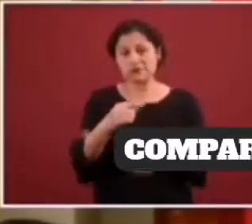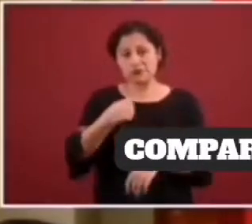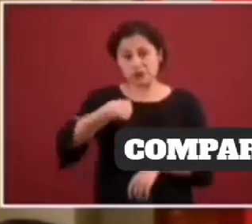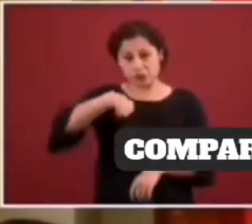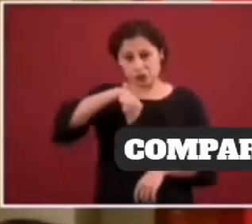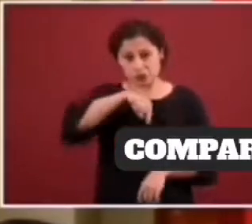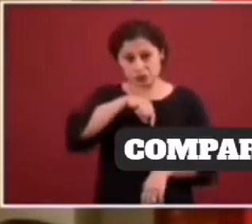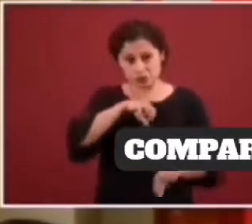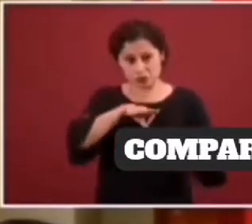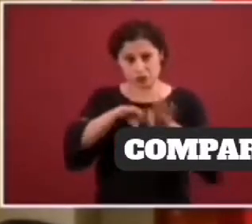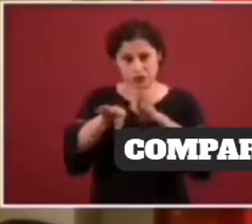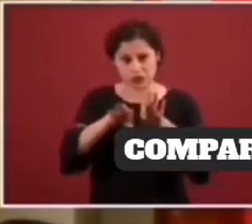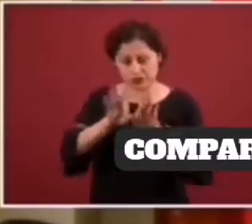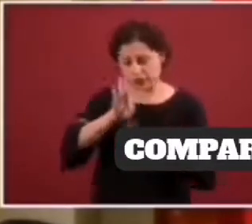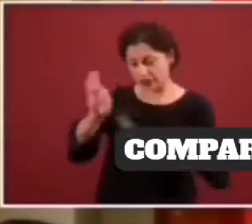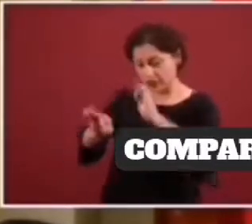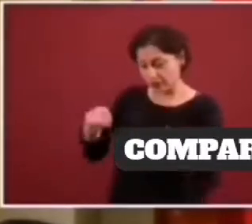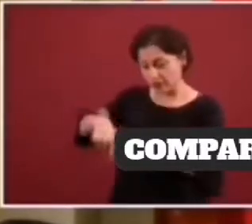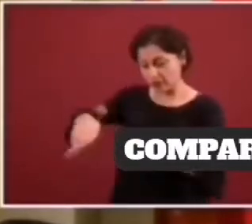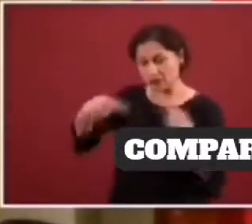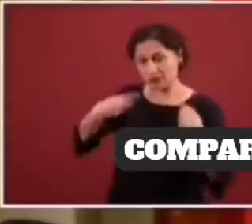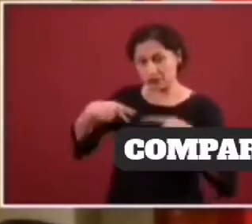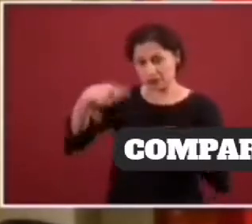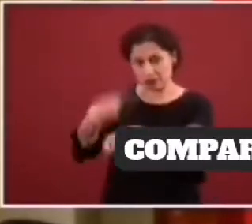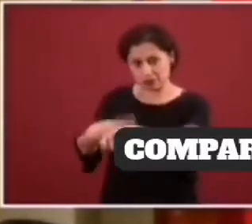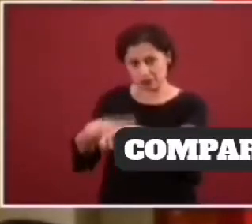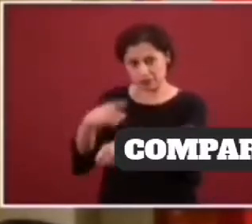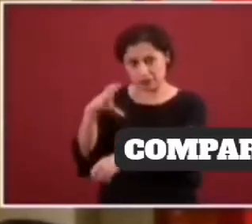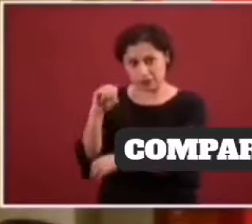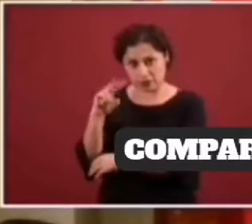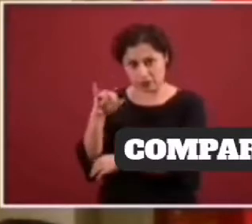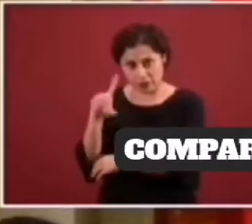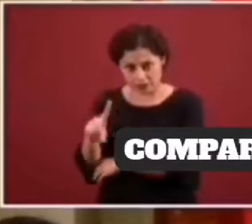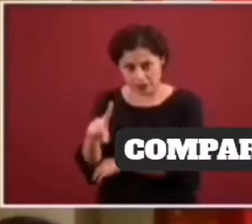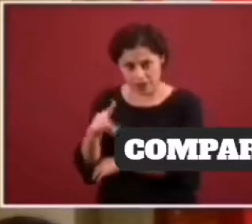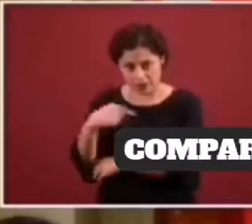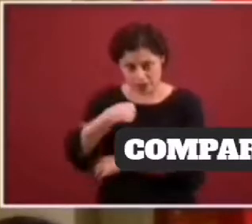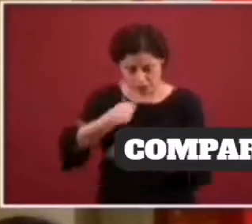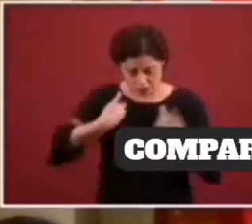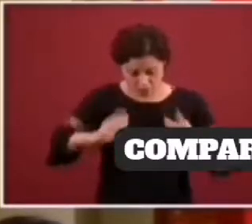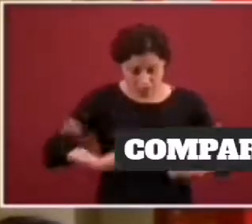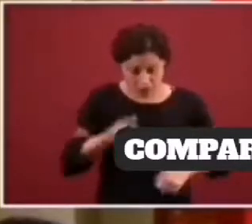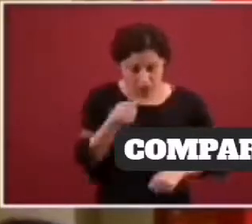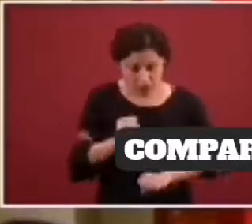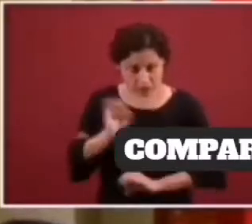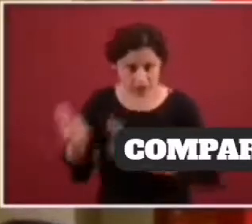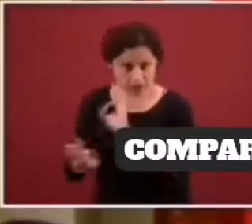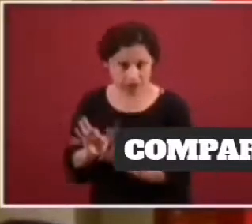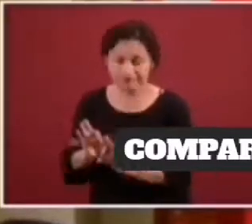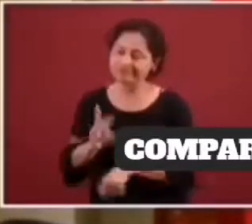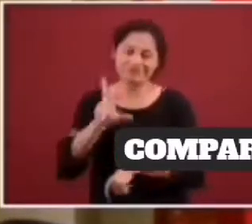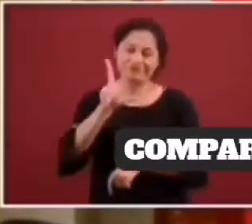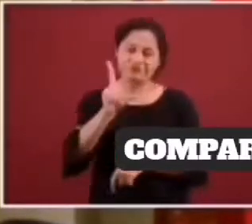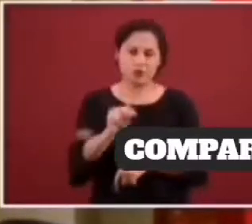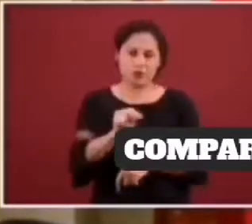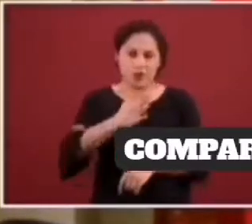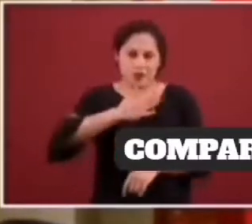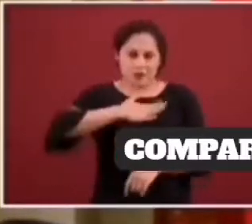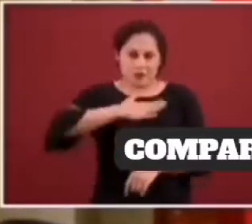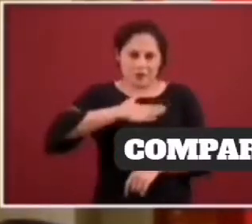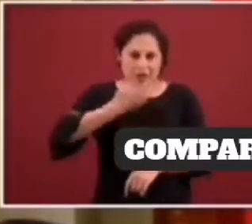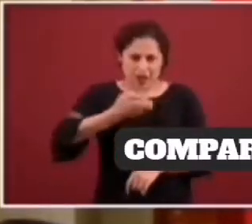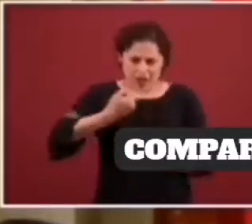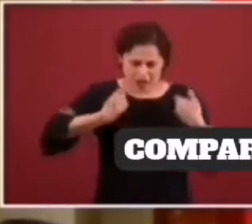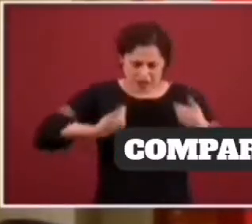los pacientes con COVID no los atendemos así como hoy me ven ustedes. Este es mi uniforme clínico. Para que yo